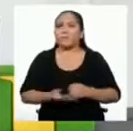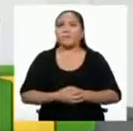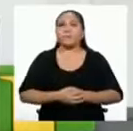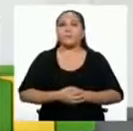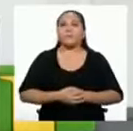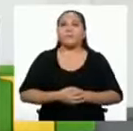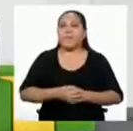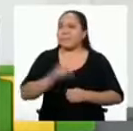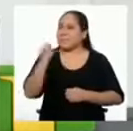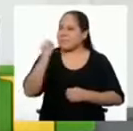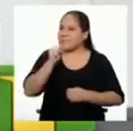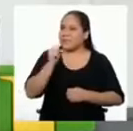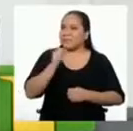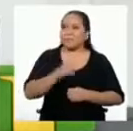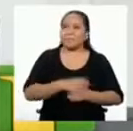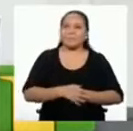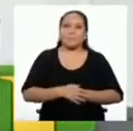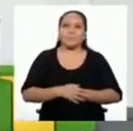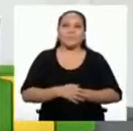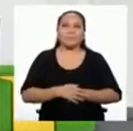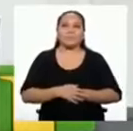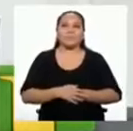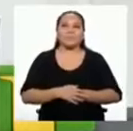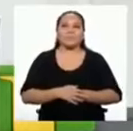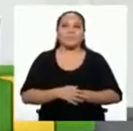¡Claro!